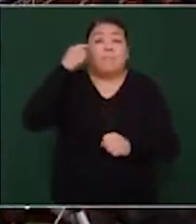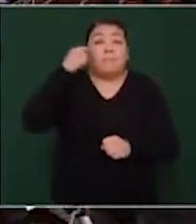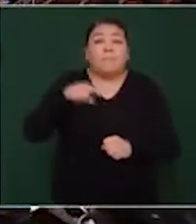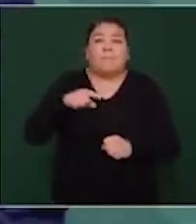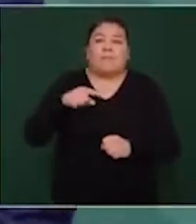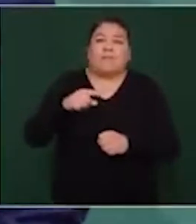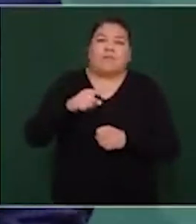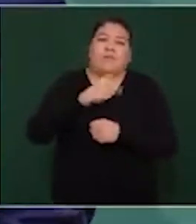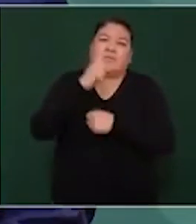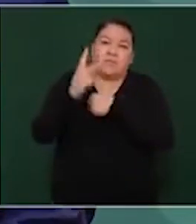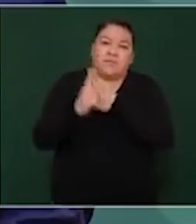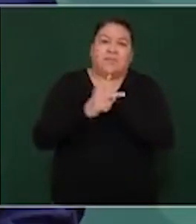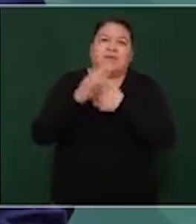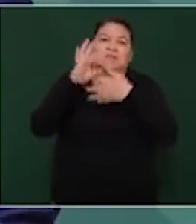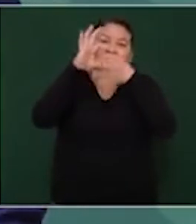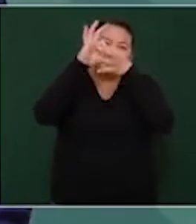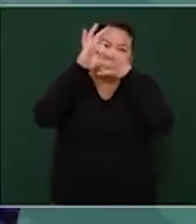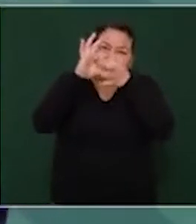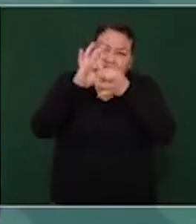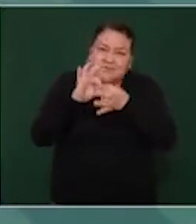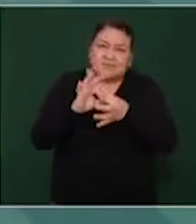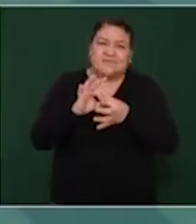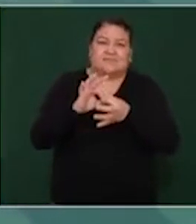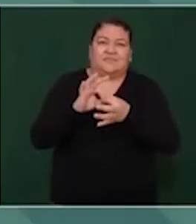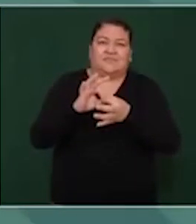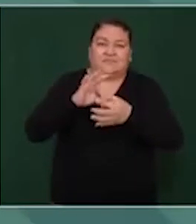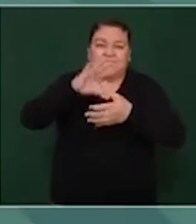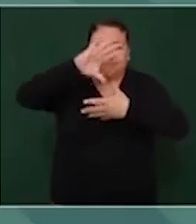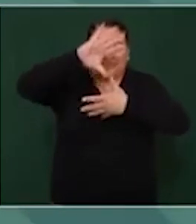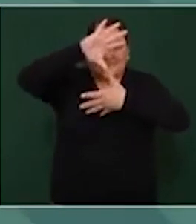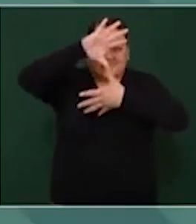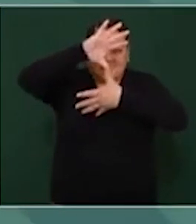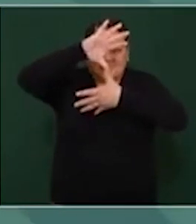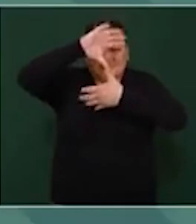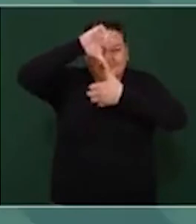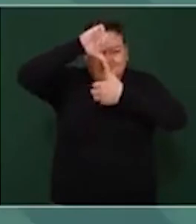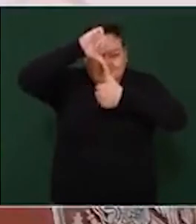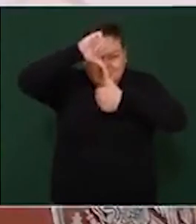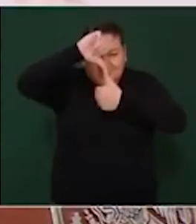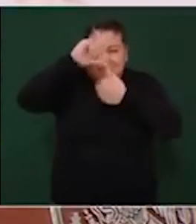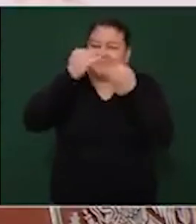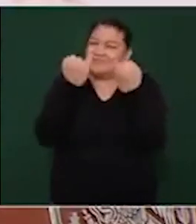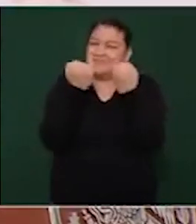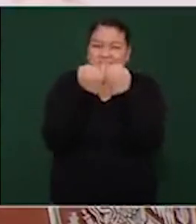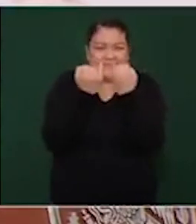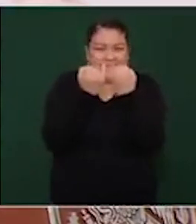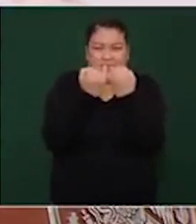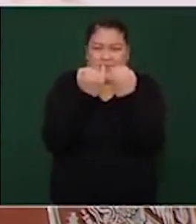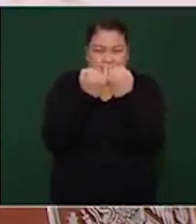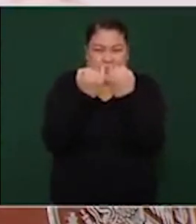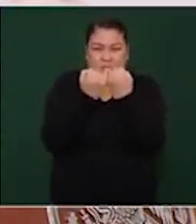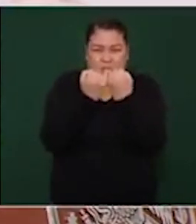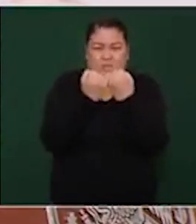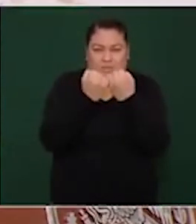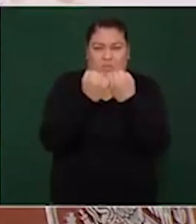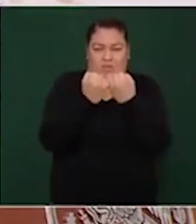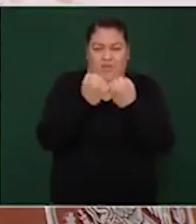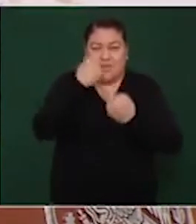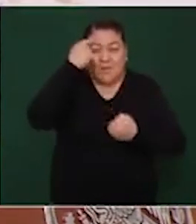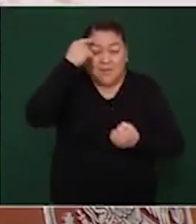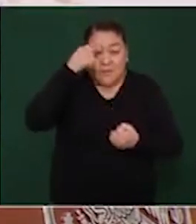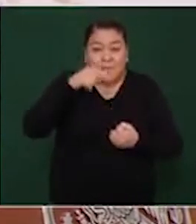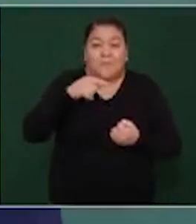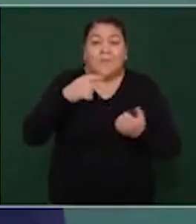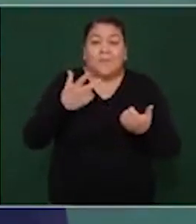de América, de todos los países de América, con respeto a las